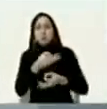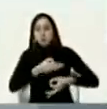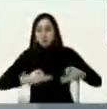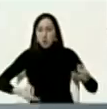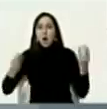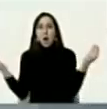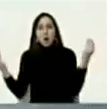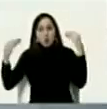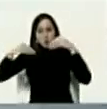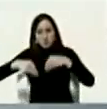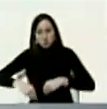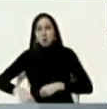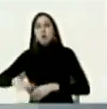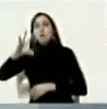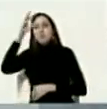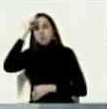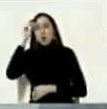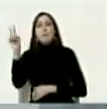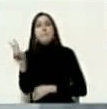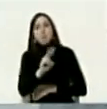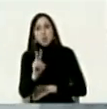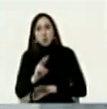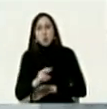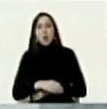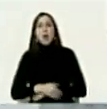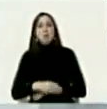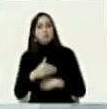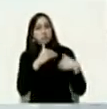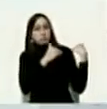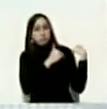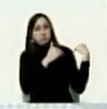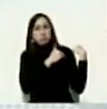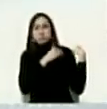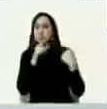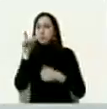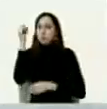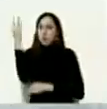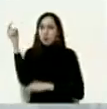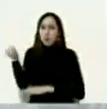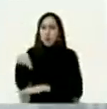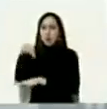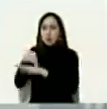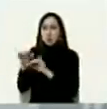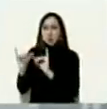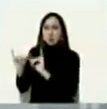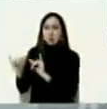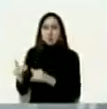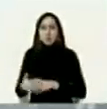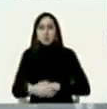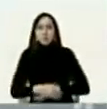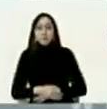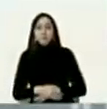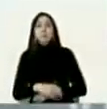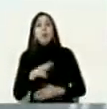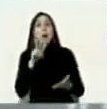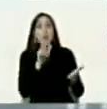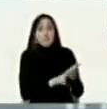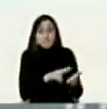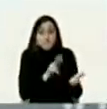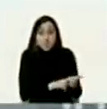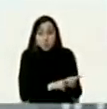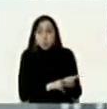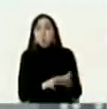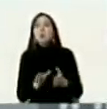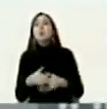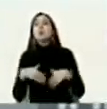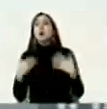la república bolivariana de venezuela la asamblea nacional le va a dar fuerza legal a esto quiere decir que después de la aprobación de la asamblea nacional